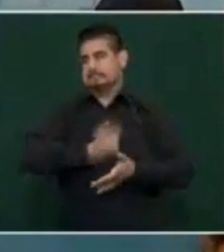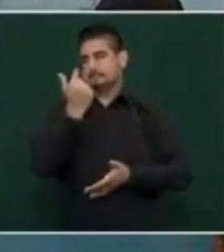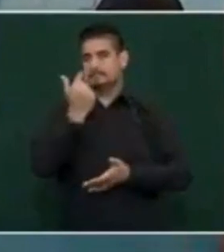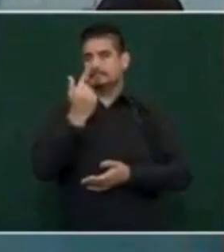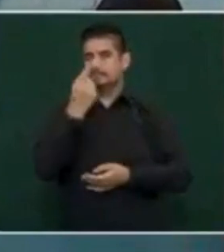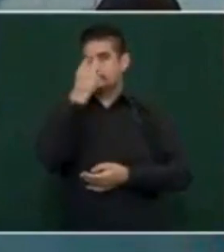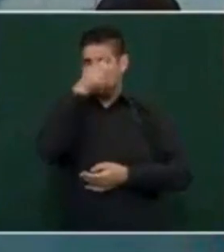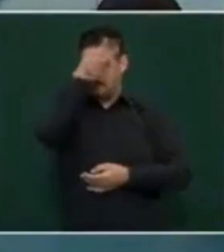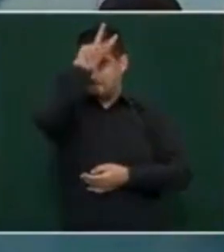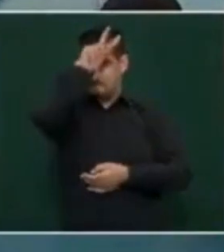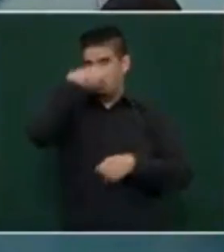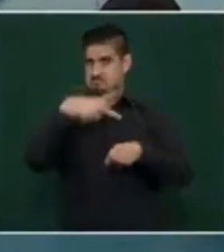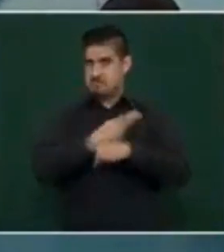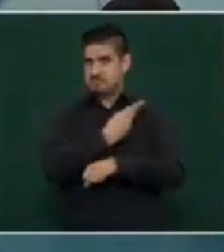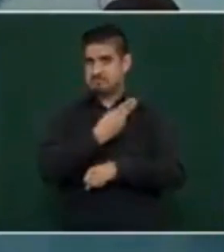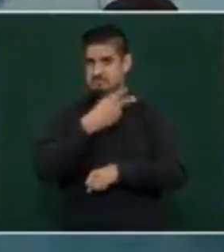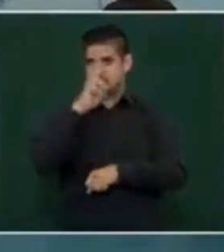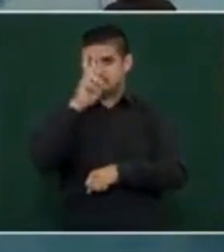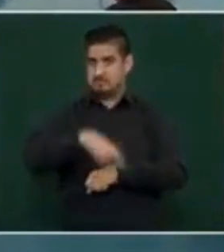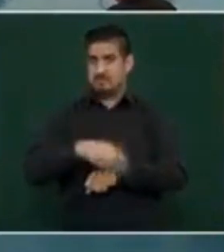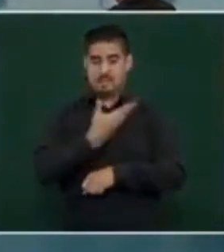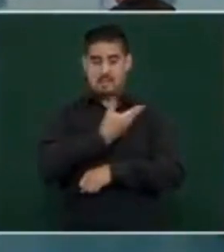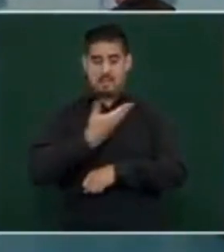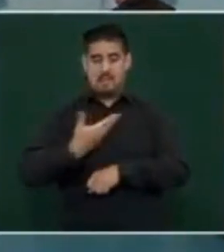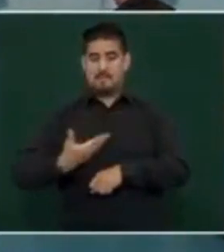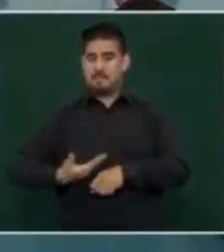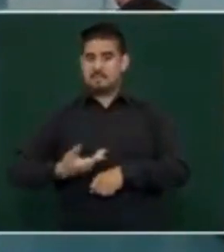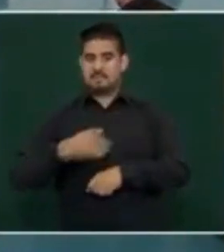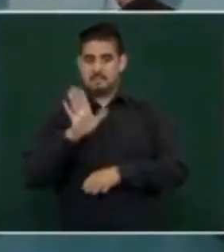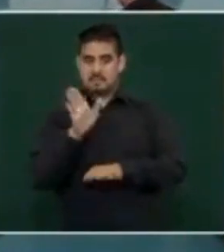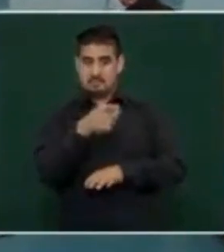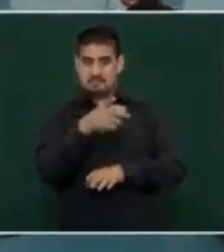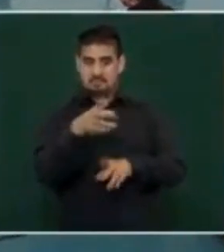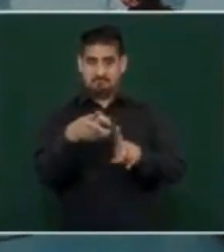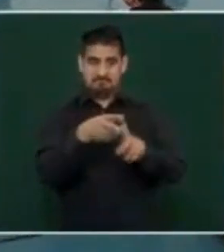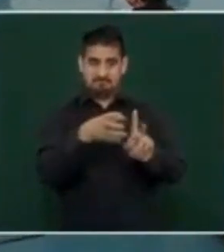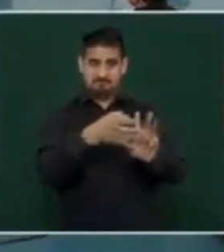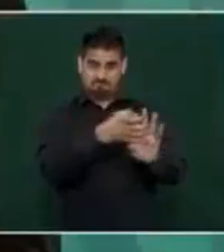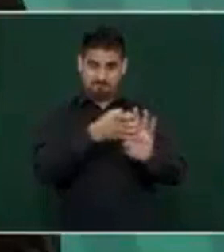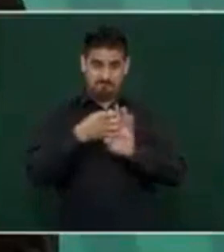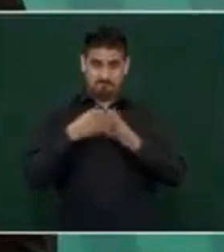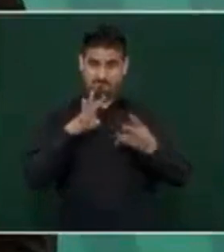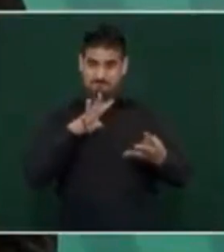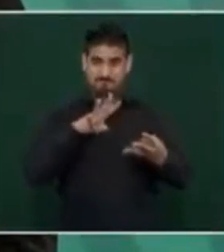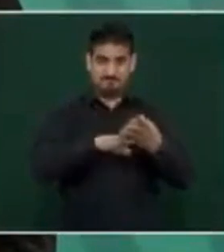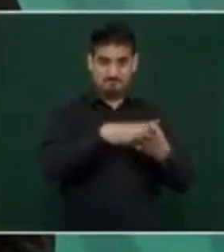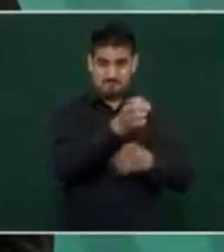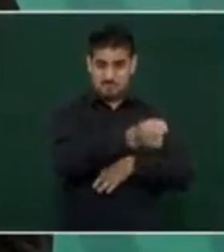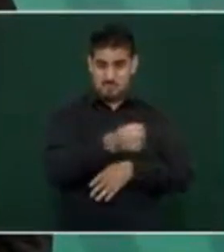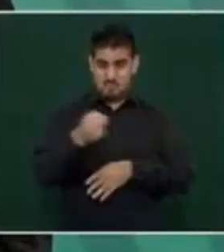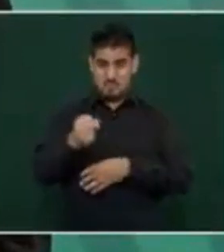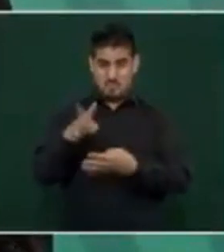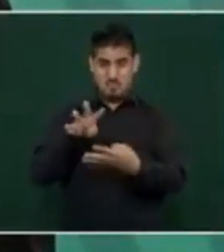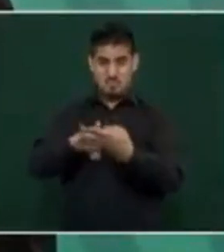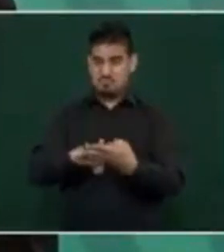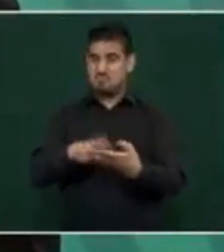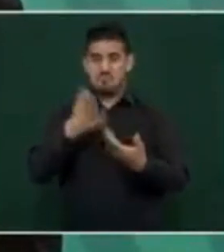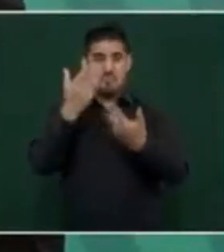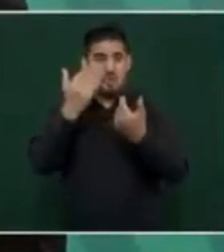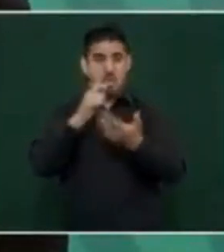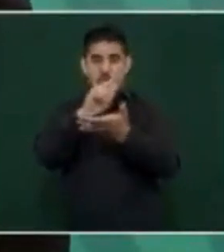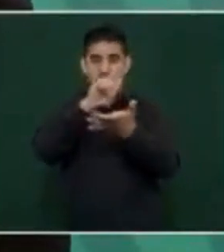Perú, sea la destitución de un presidente, lo meten a la cárcel, no hay fundamentos legales,